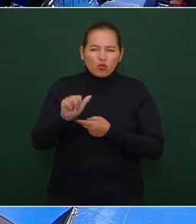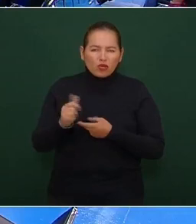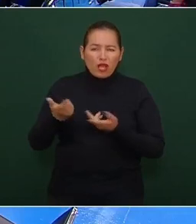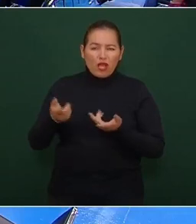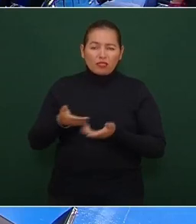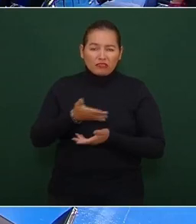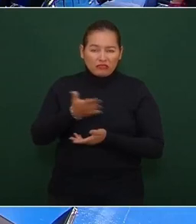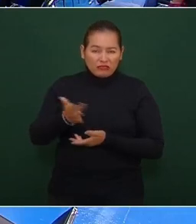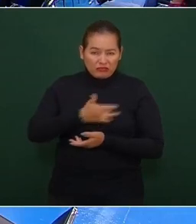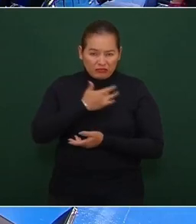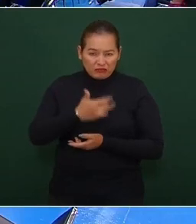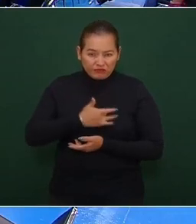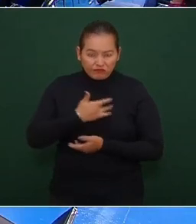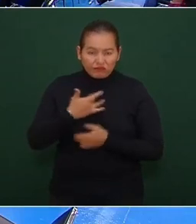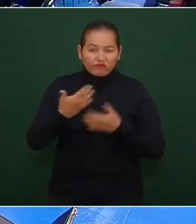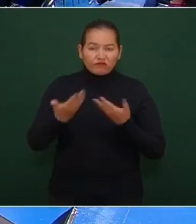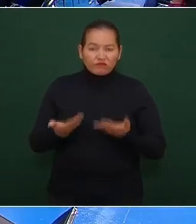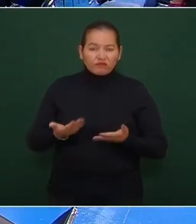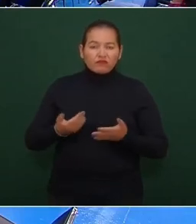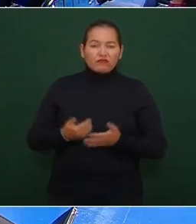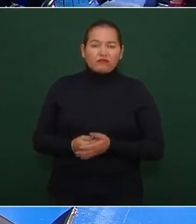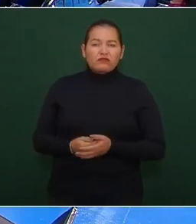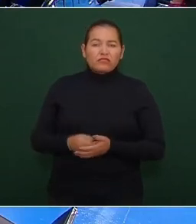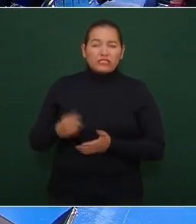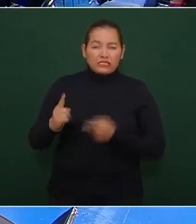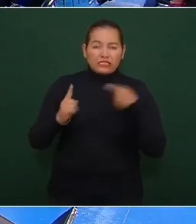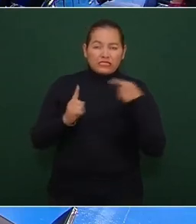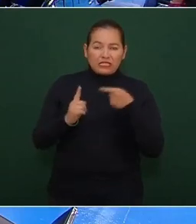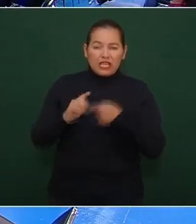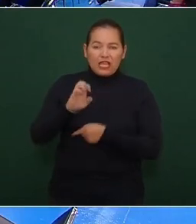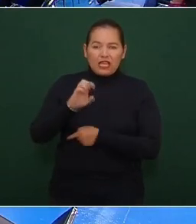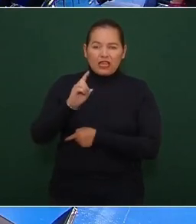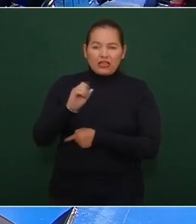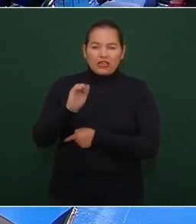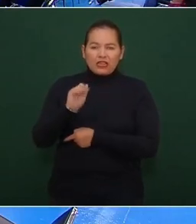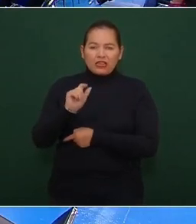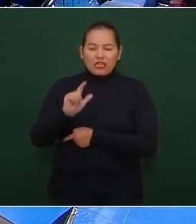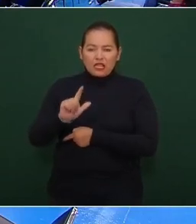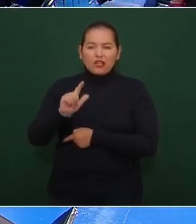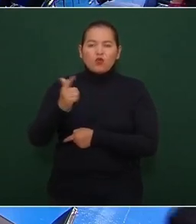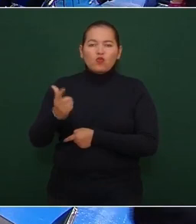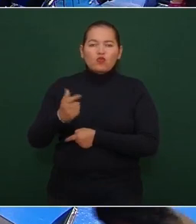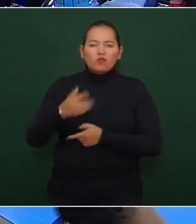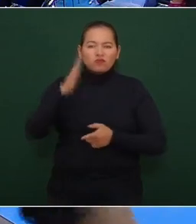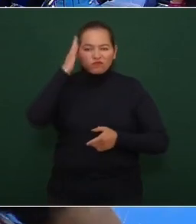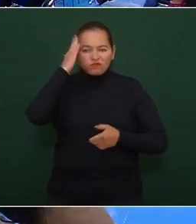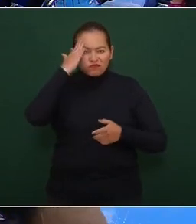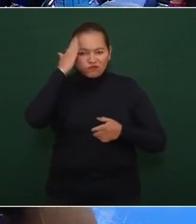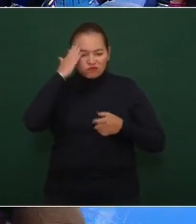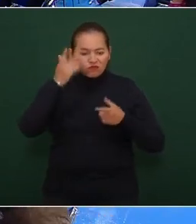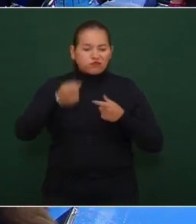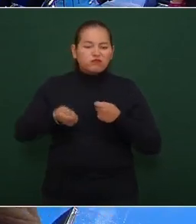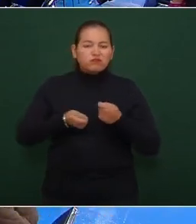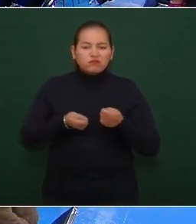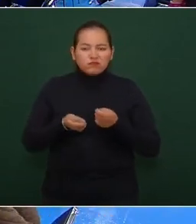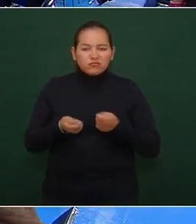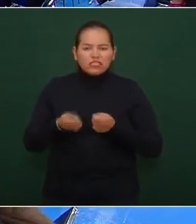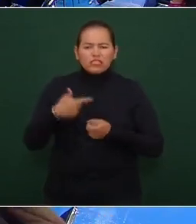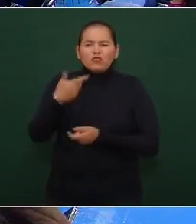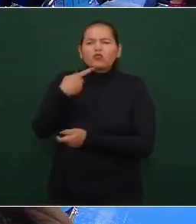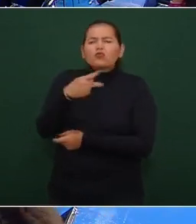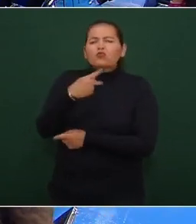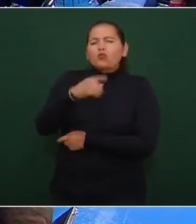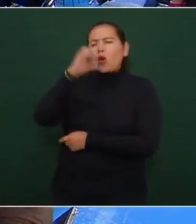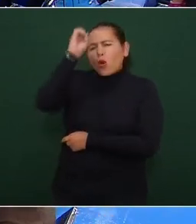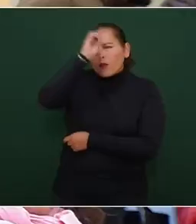consideran en la población a este edil un cacique que está bajo el amparo de Ardelio Vargas quisiera saber su opinión